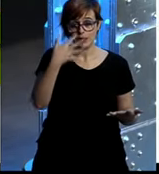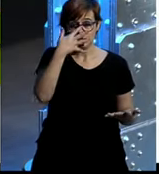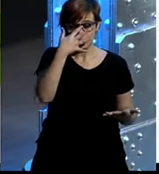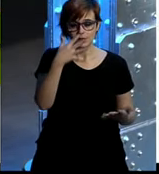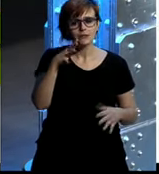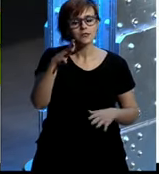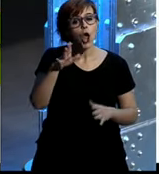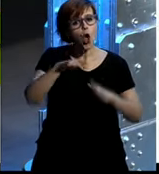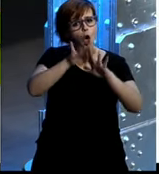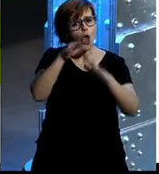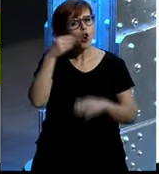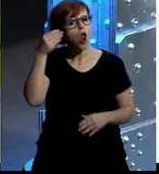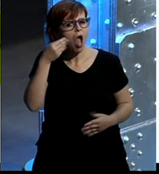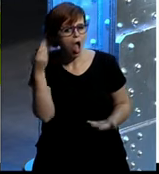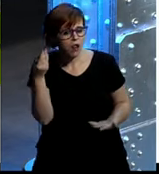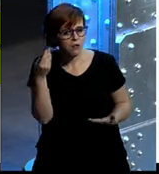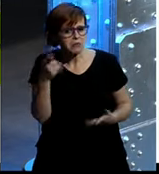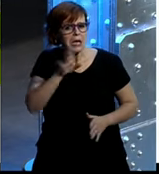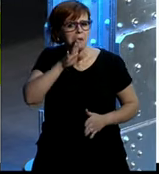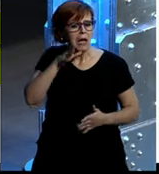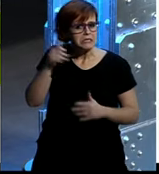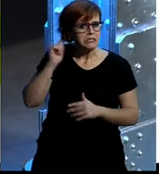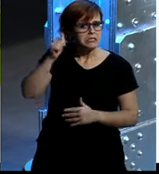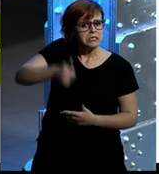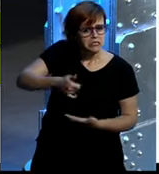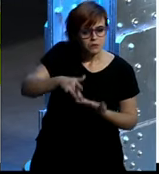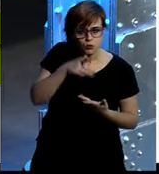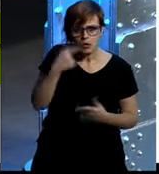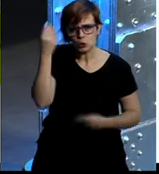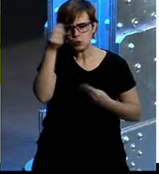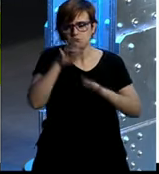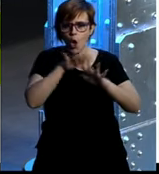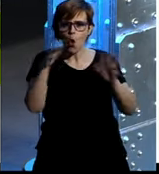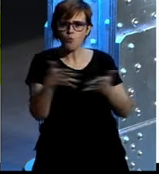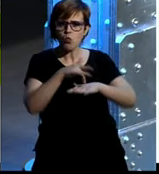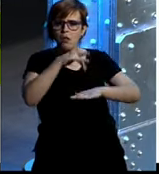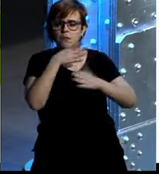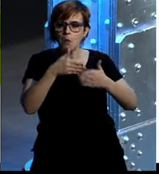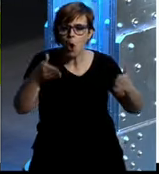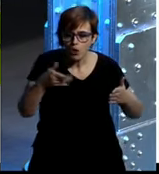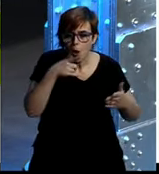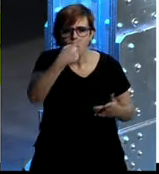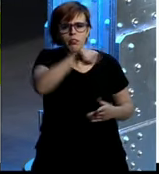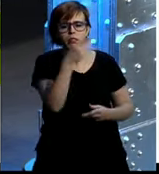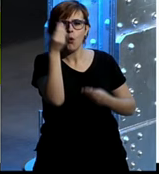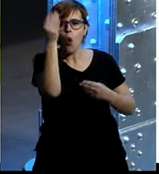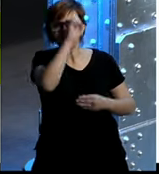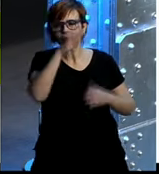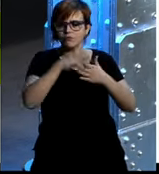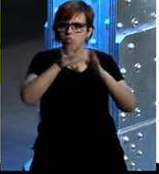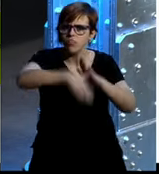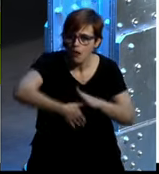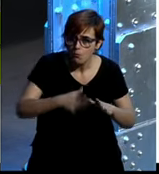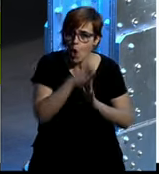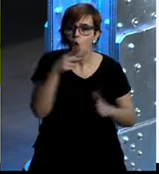ha pasado en L'Oreal y cómo realmente nos dimos cuenta de que teníamos que incorporarnos? Quizá para muchos de vosotros llegáis, bueno, llegasteis un poco tarde, ¿no? Fue en el año 2009